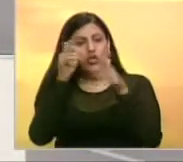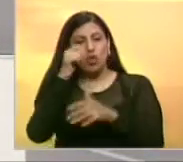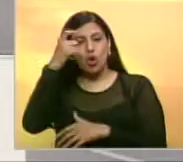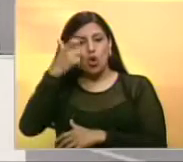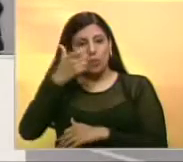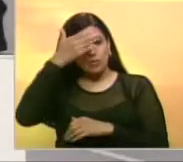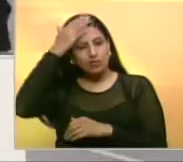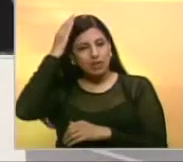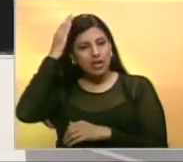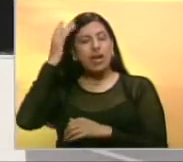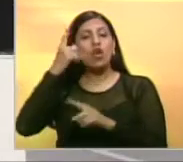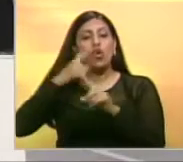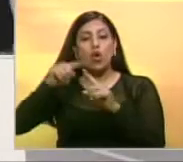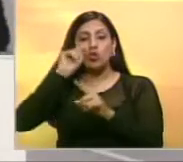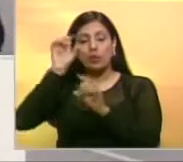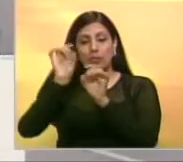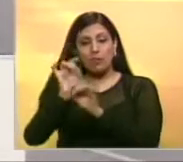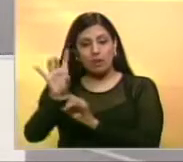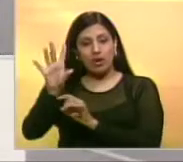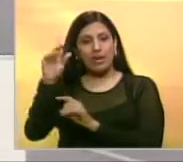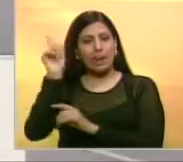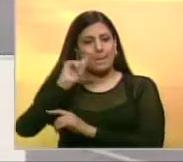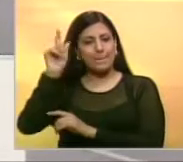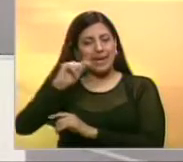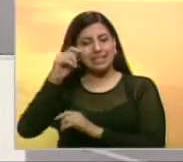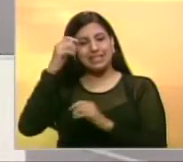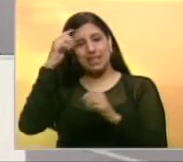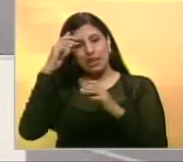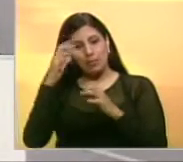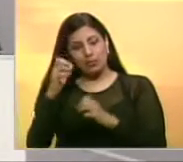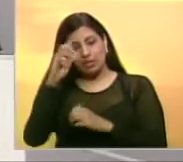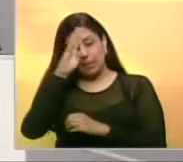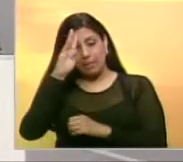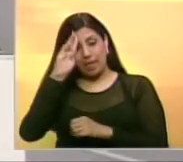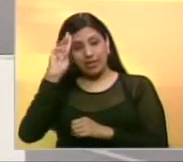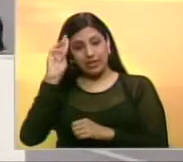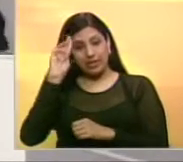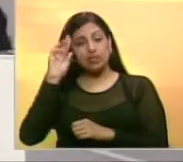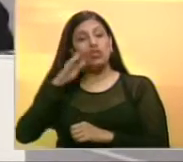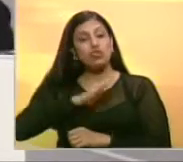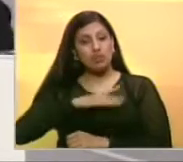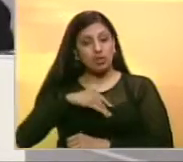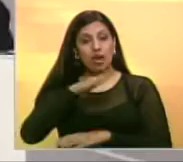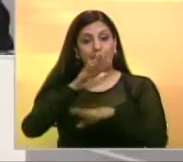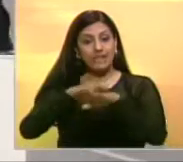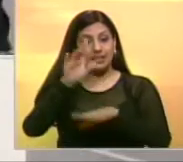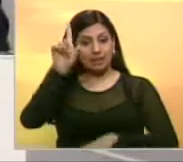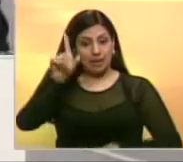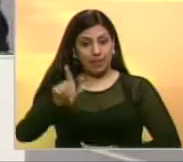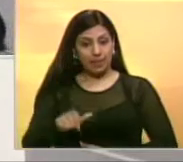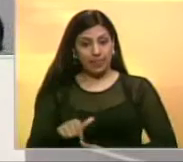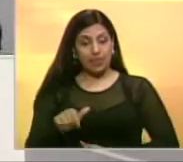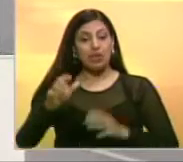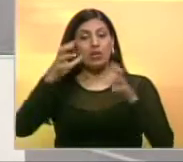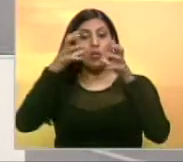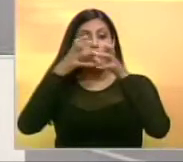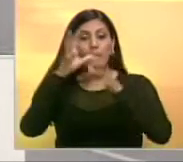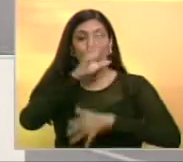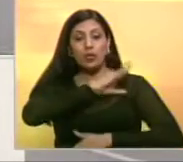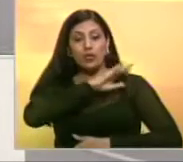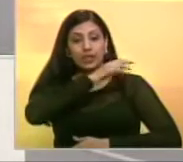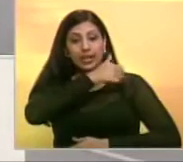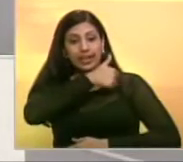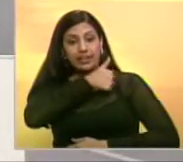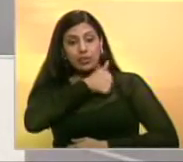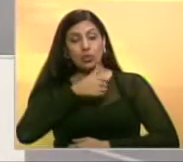Rafa Benítez durante estos meses como entrenador del Real Madrid Quiero anunciarles también que la junta directiva